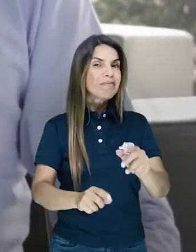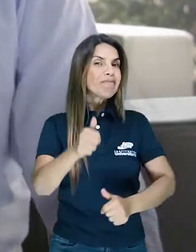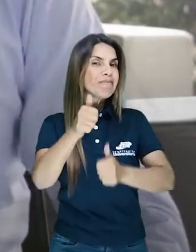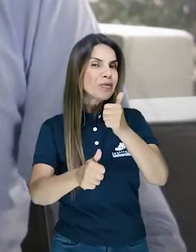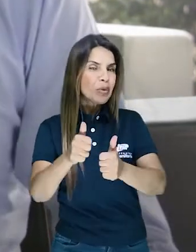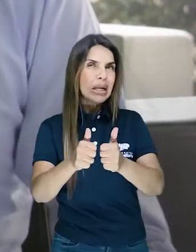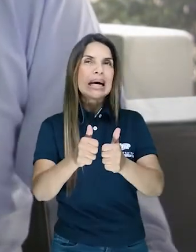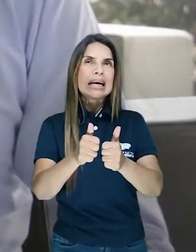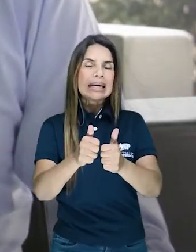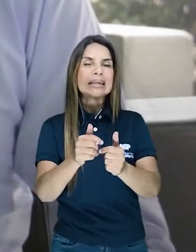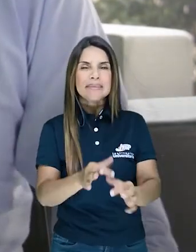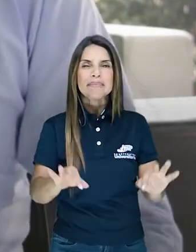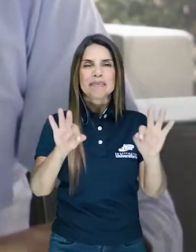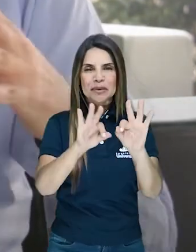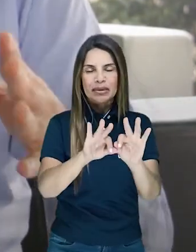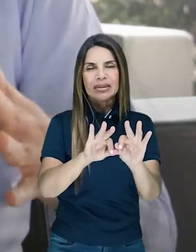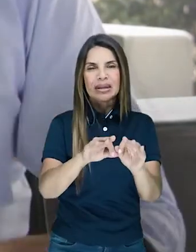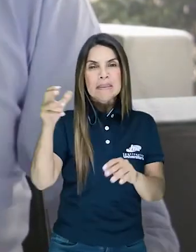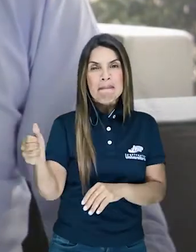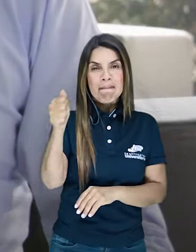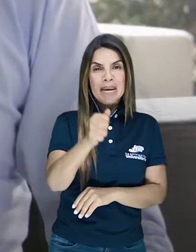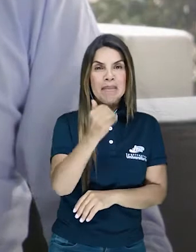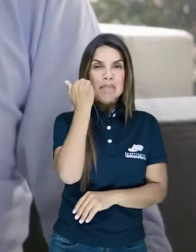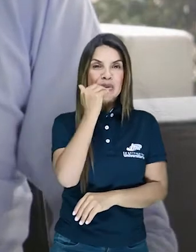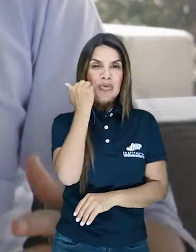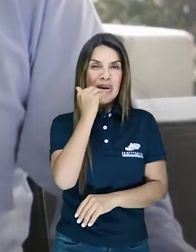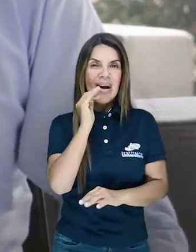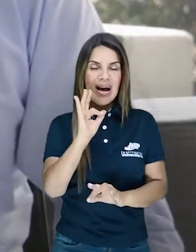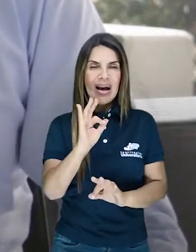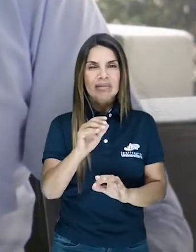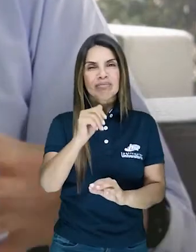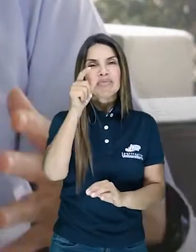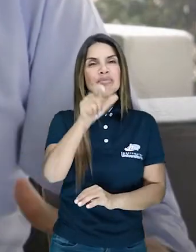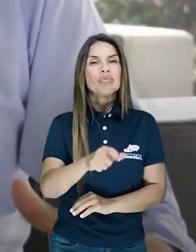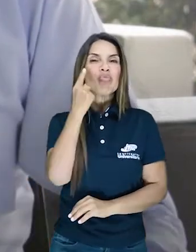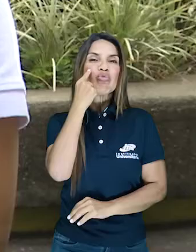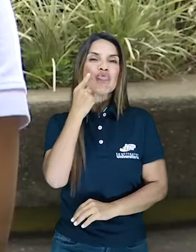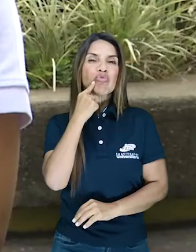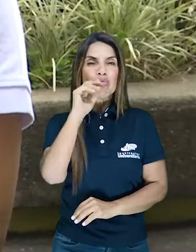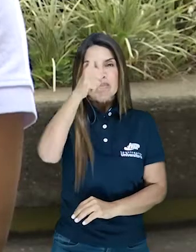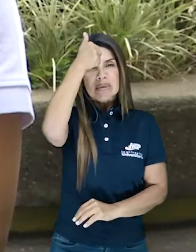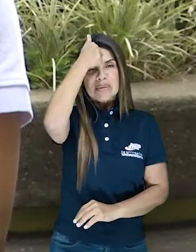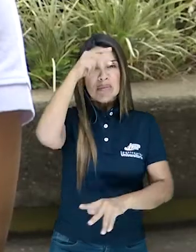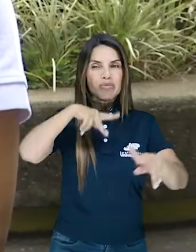decisión. La decisión es que tendríamos que contar con una actriz protagónica sorda.